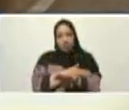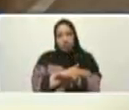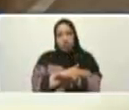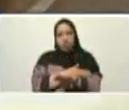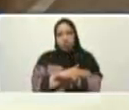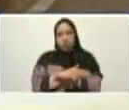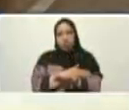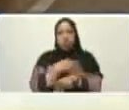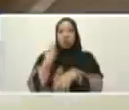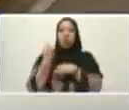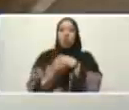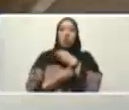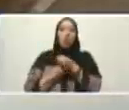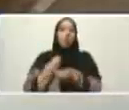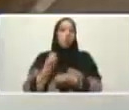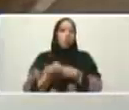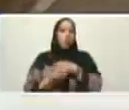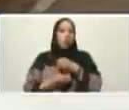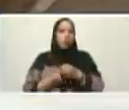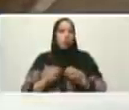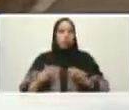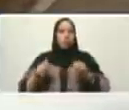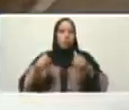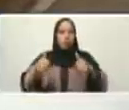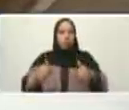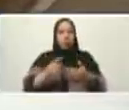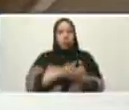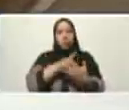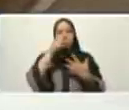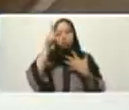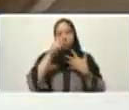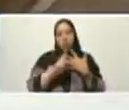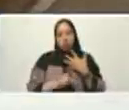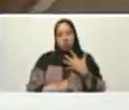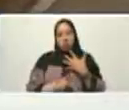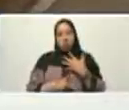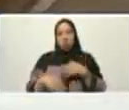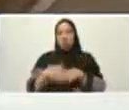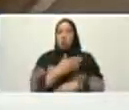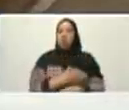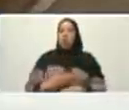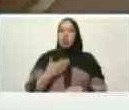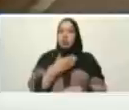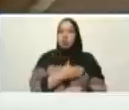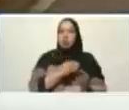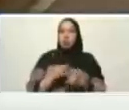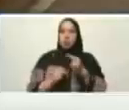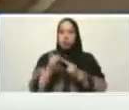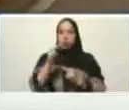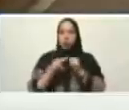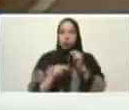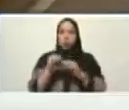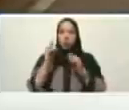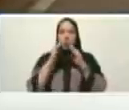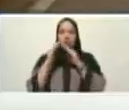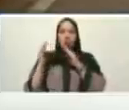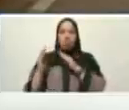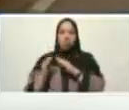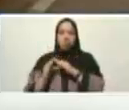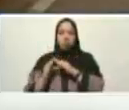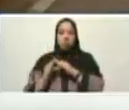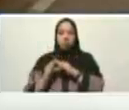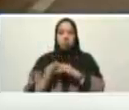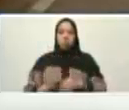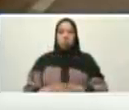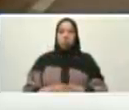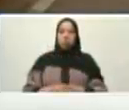como surgió ese proyecto de la gran misión vivienda Venezuela la revolución en socialismo ha construido